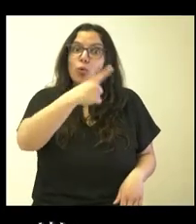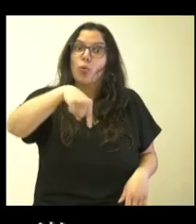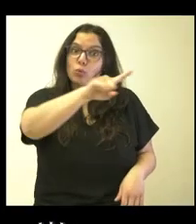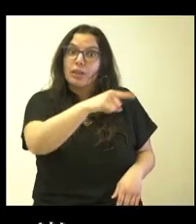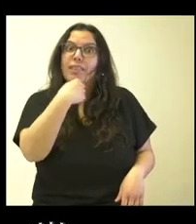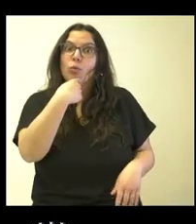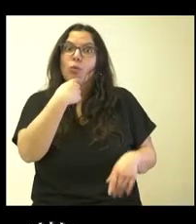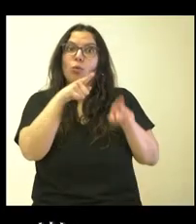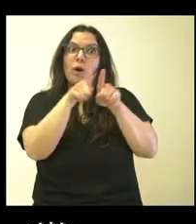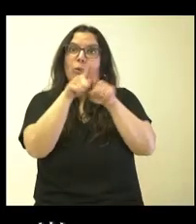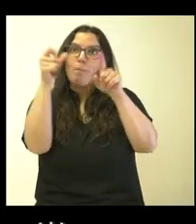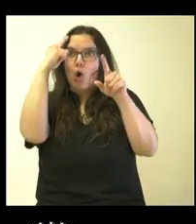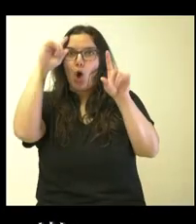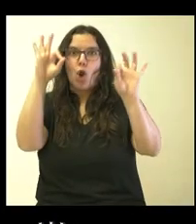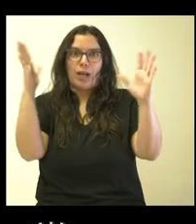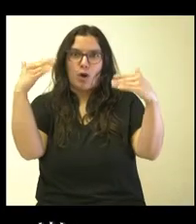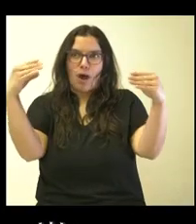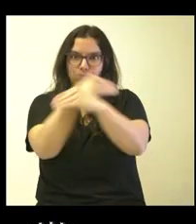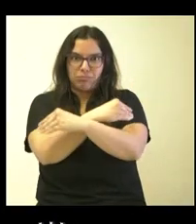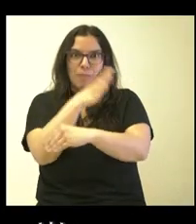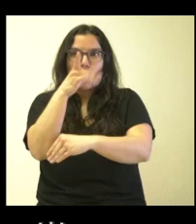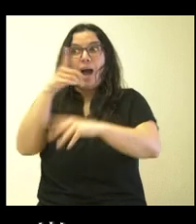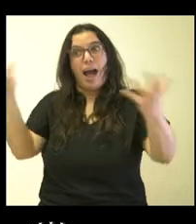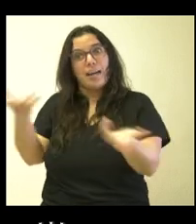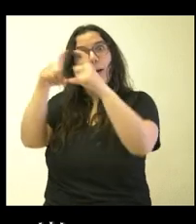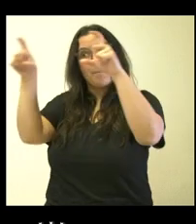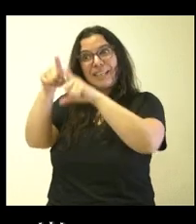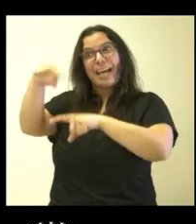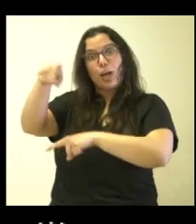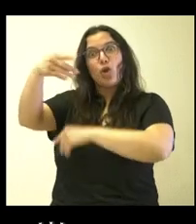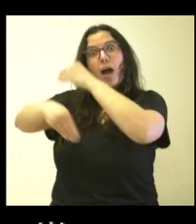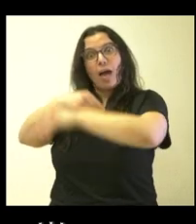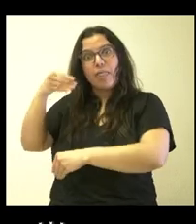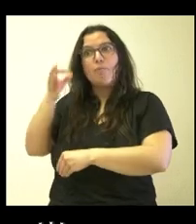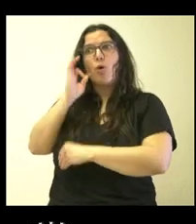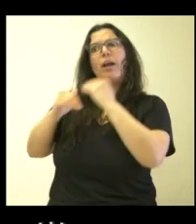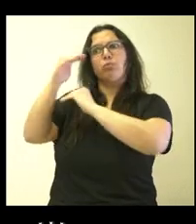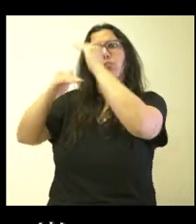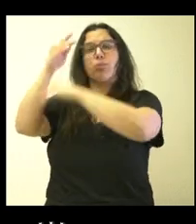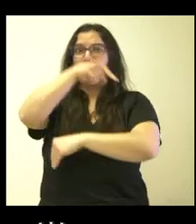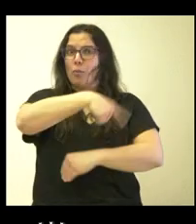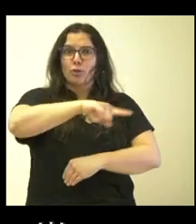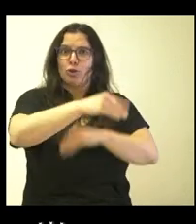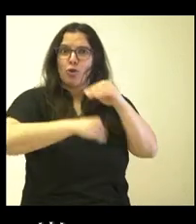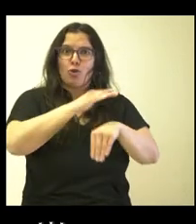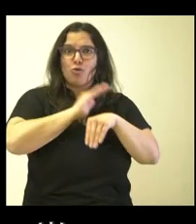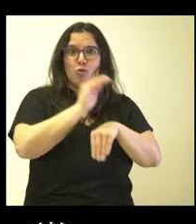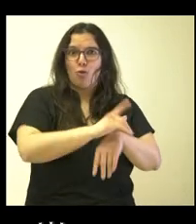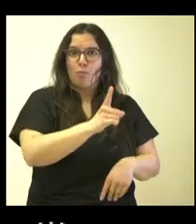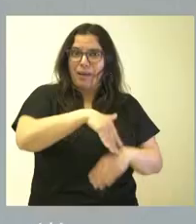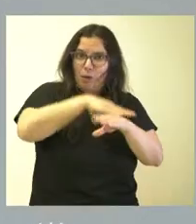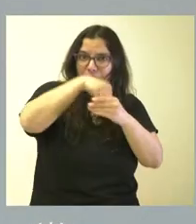dando un mensaje un poquito incoherente, porque están animando a los empresarios a promocionar a mujeres cuando ustedes en el Gobierno no lo hacen.